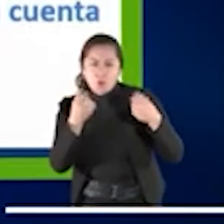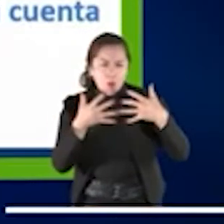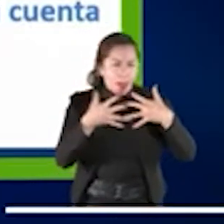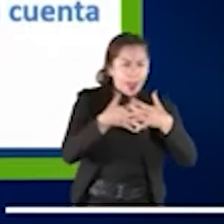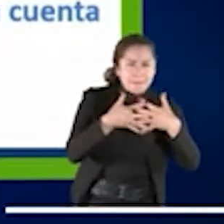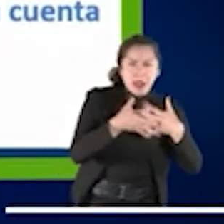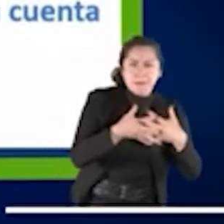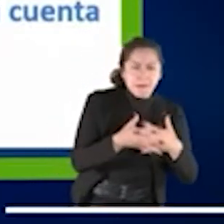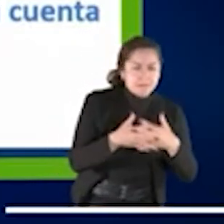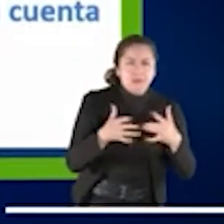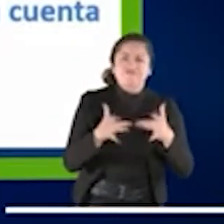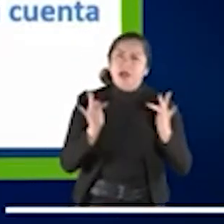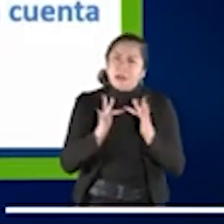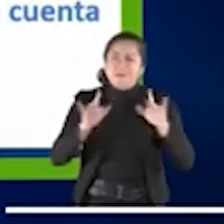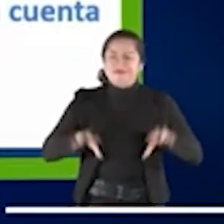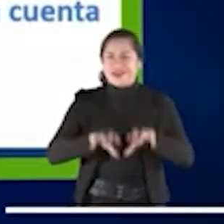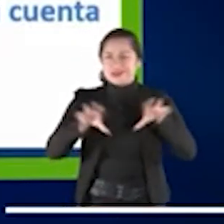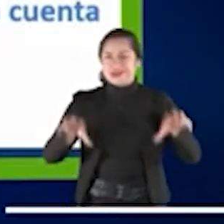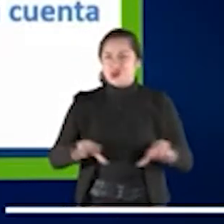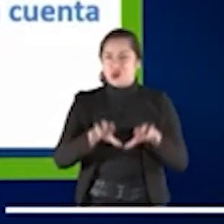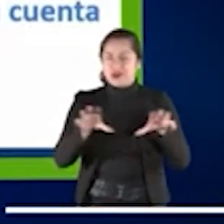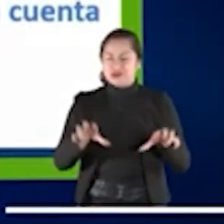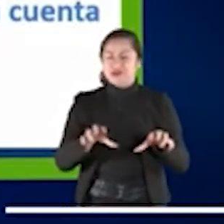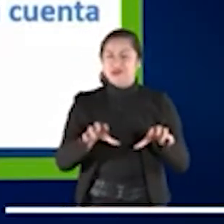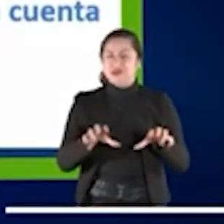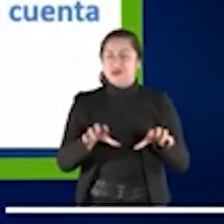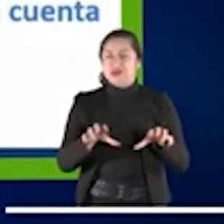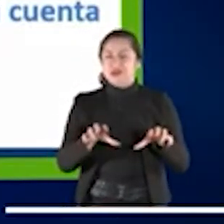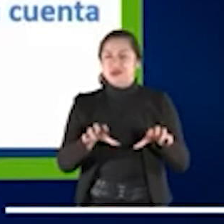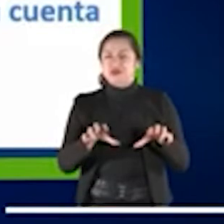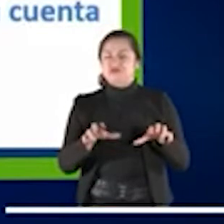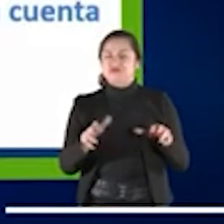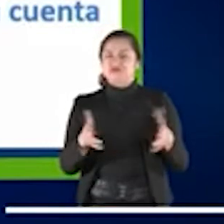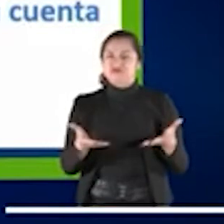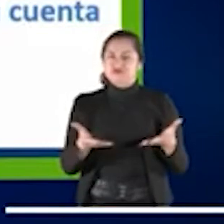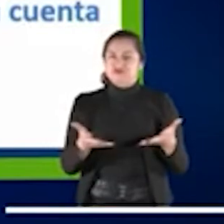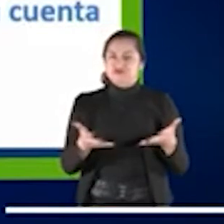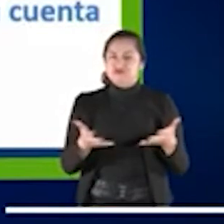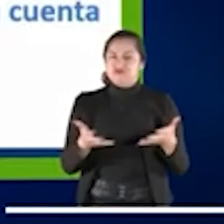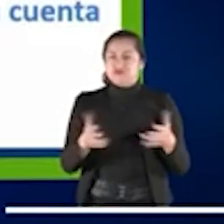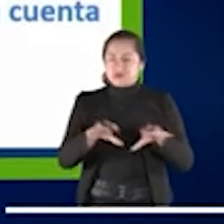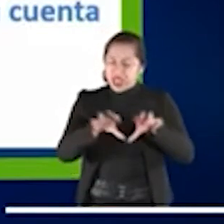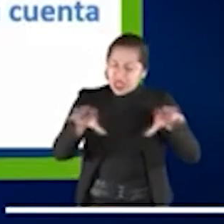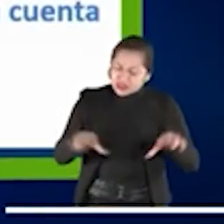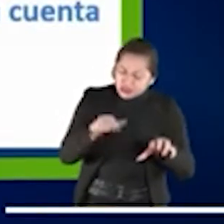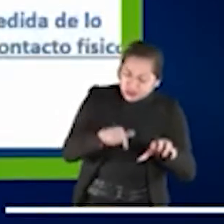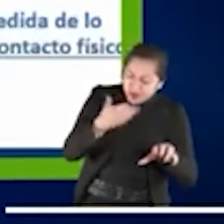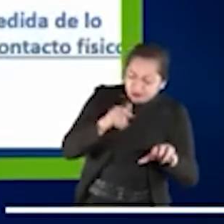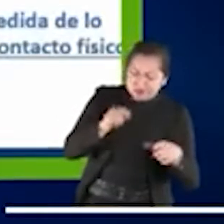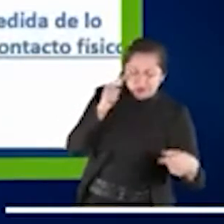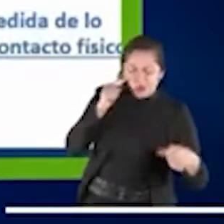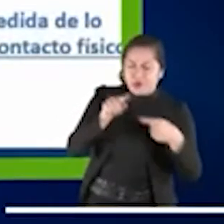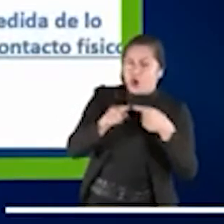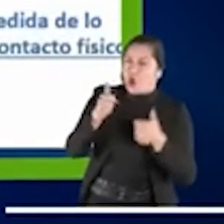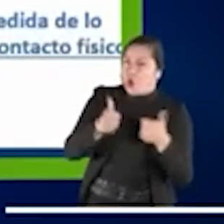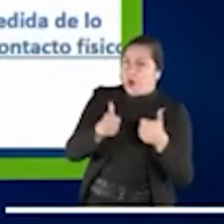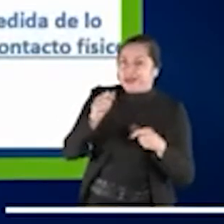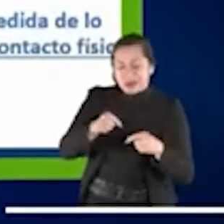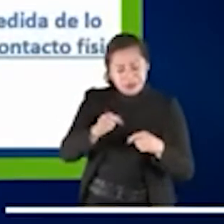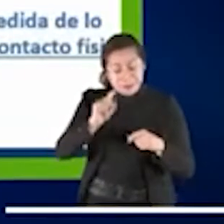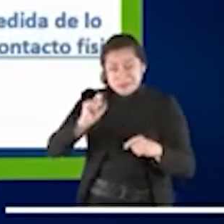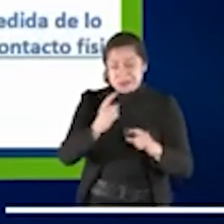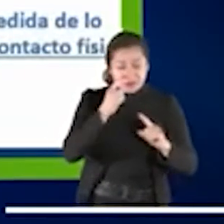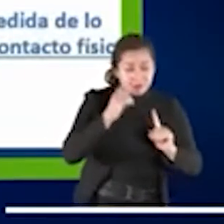acciones. Un poco con dos objetivos. El primero es proteger al niño de